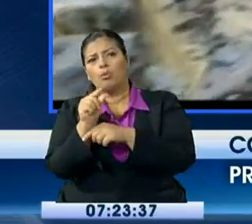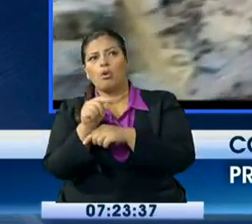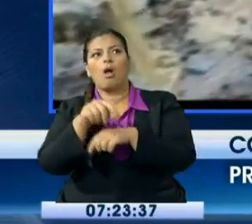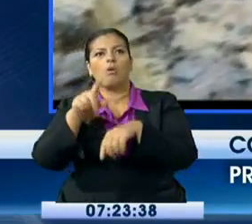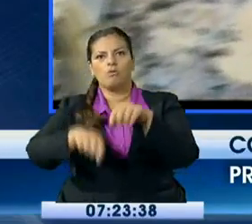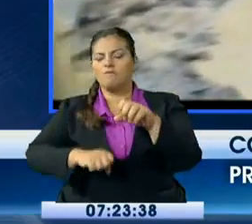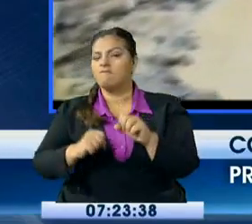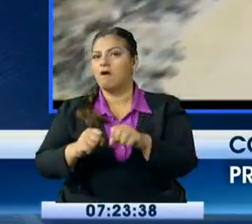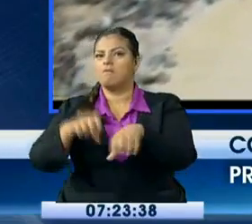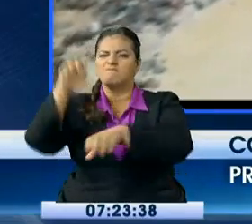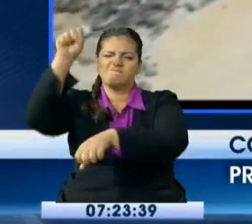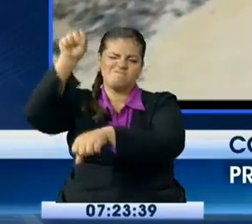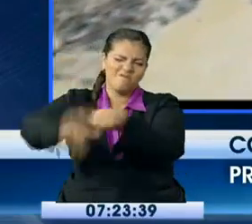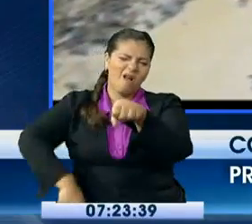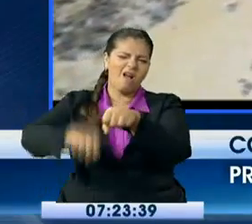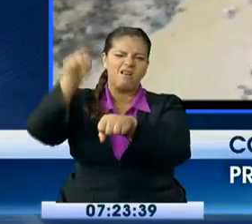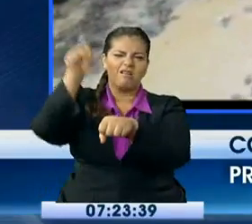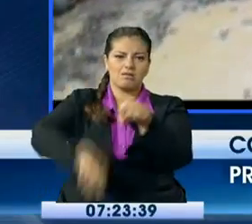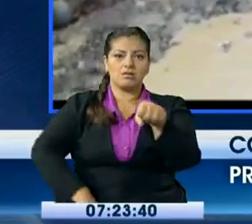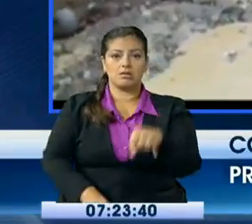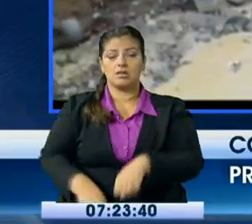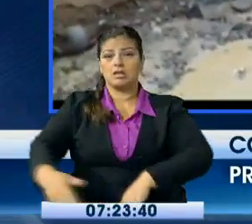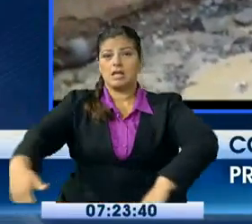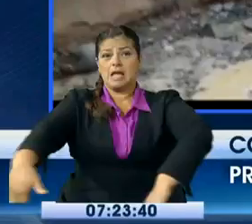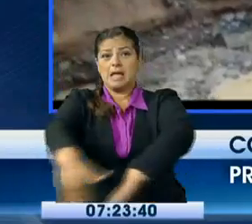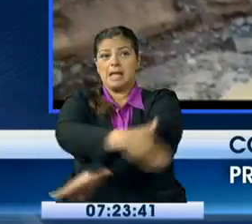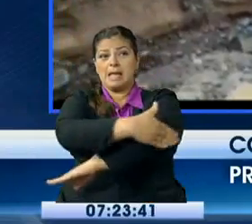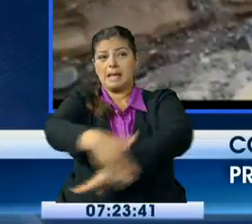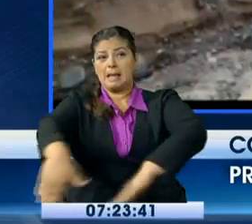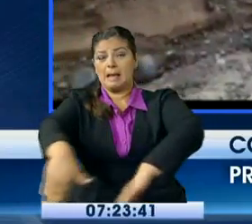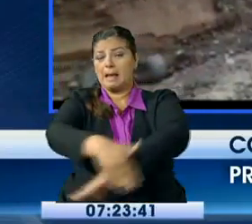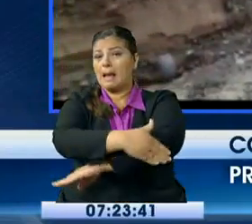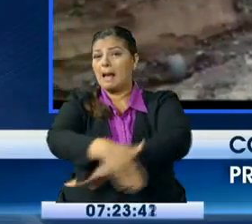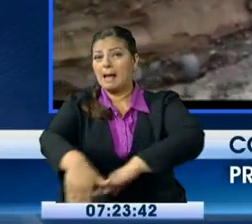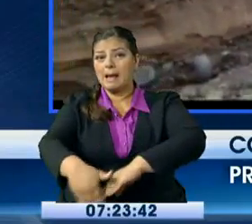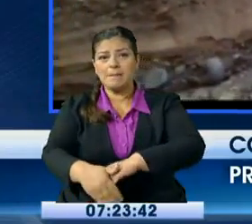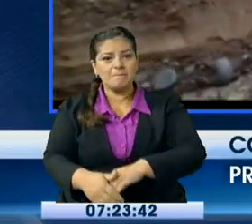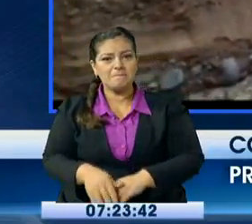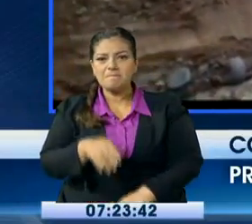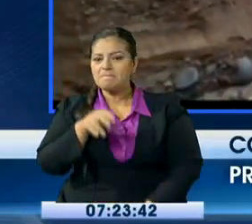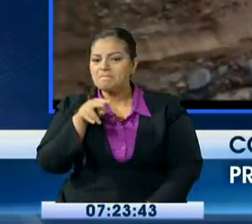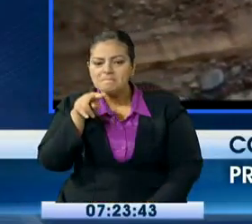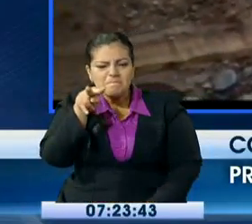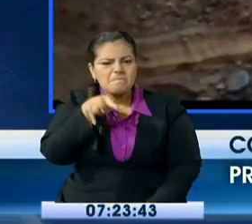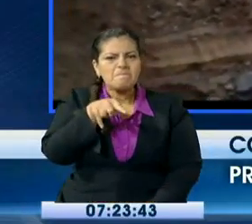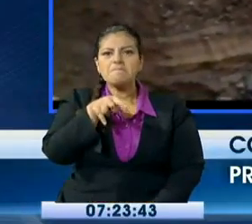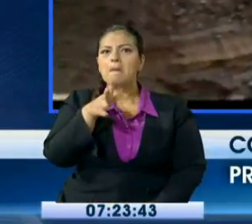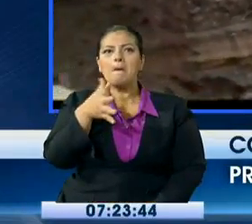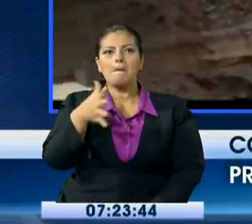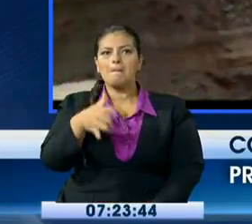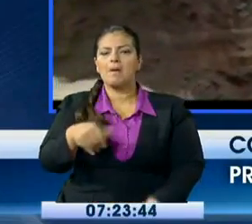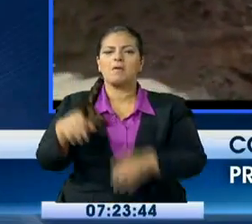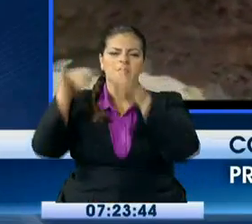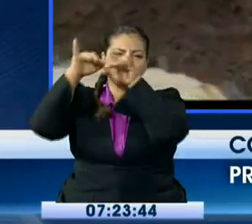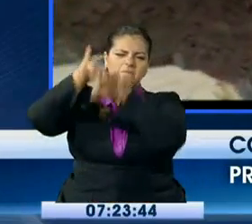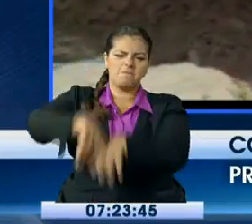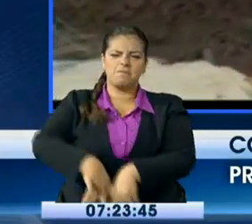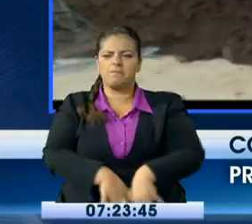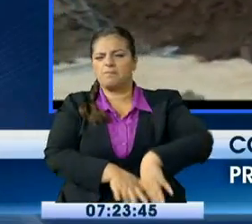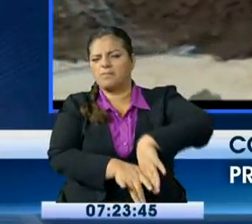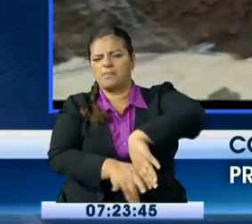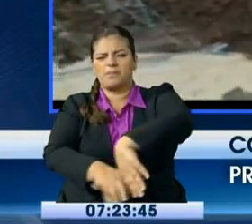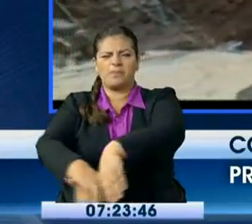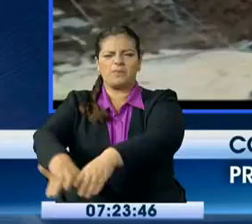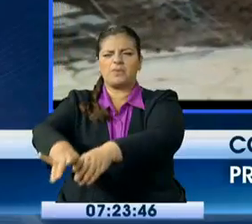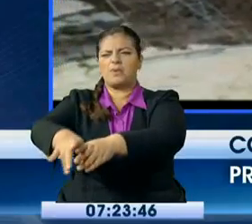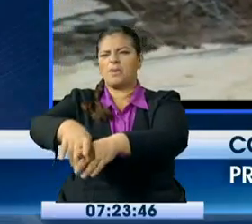calles están tres metros abajo. Ya. Entonces que el cauce siguió, las calles prácticamente se llevó